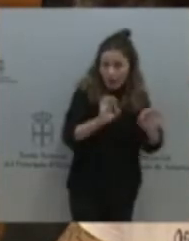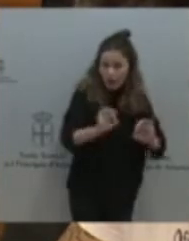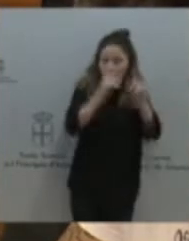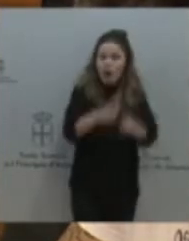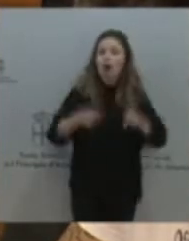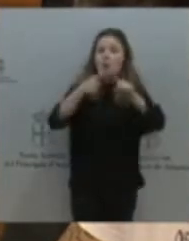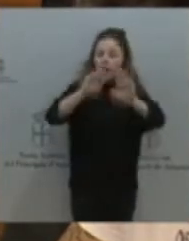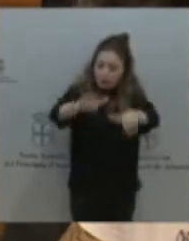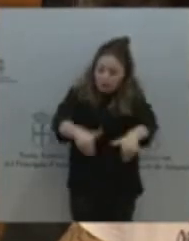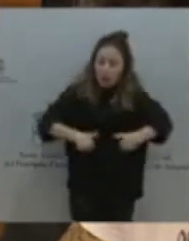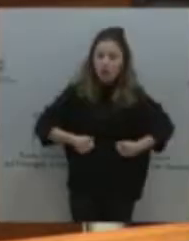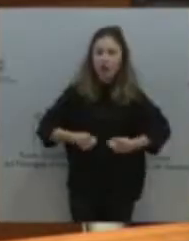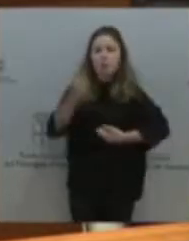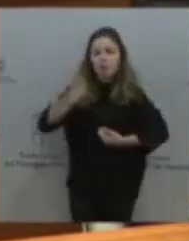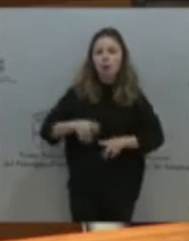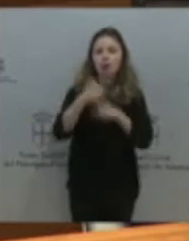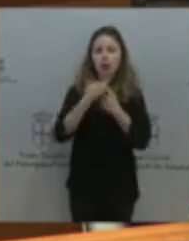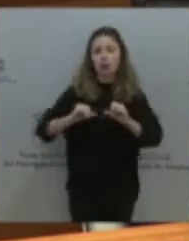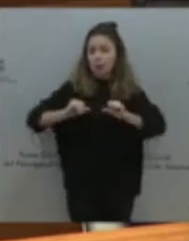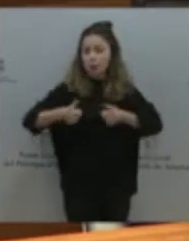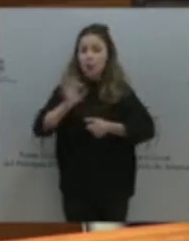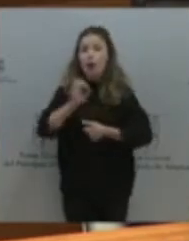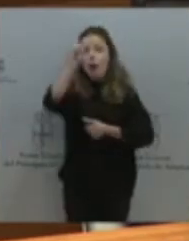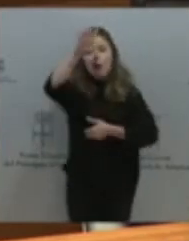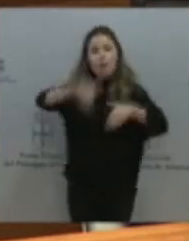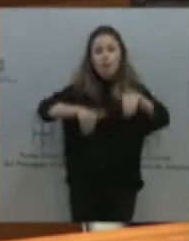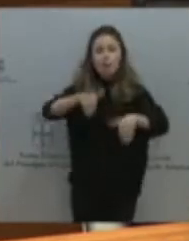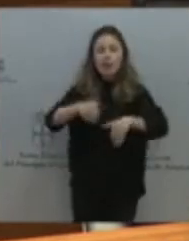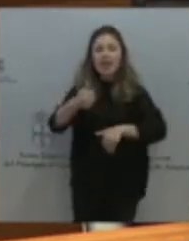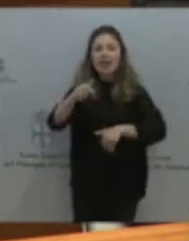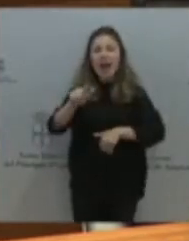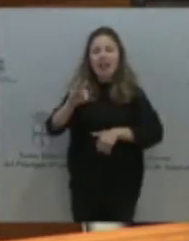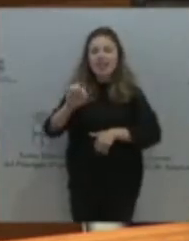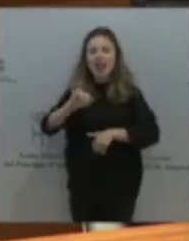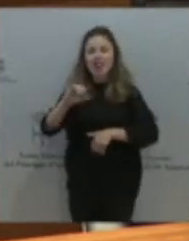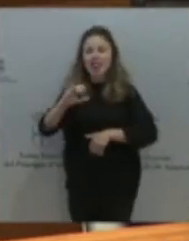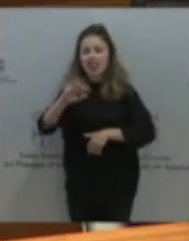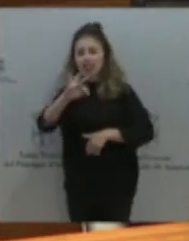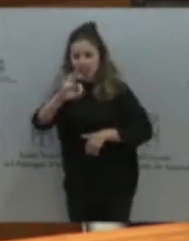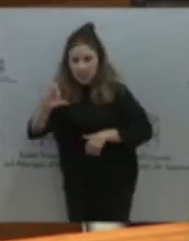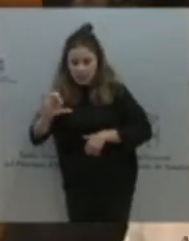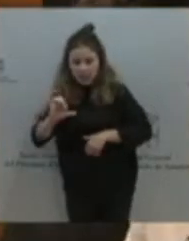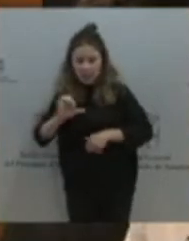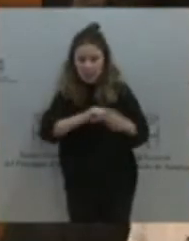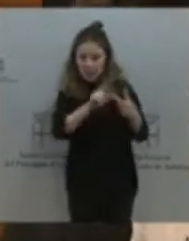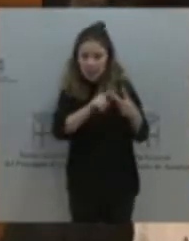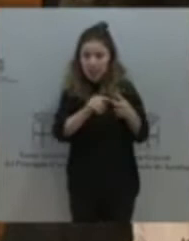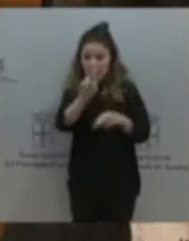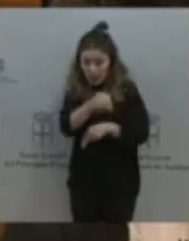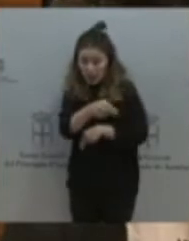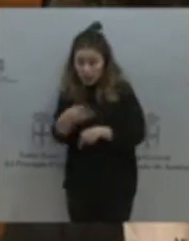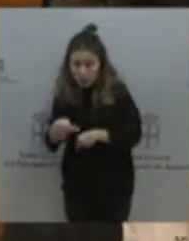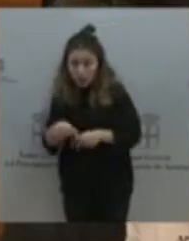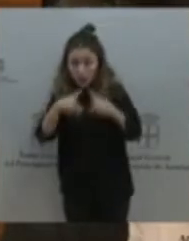la mina de Antracitas de Gillón. Ese es el resultado que quieren ustedes para el occidente asturiano. Decía usted que hay una serie de